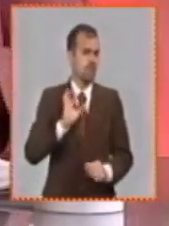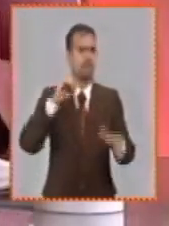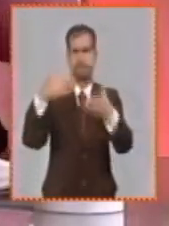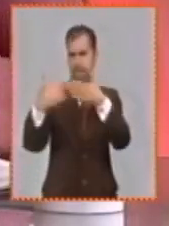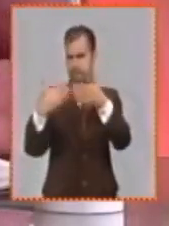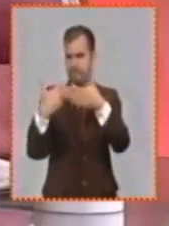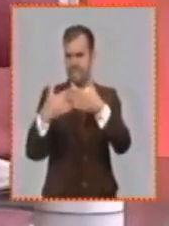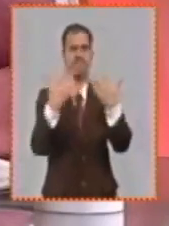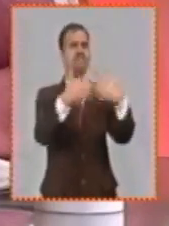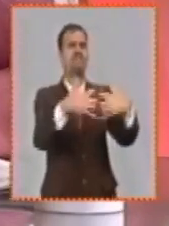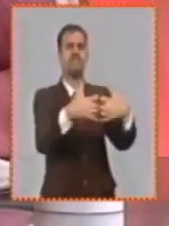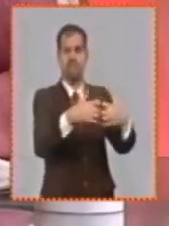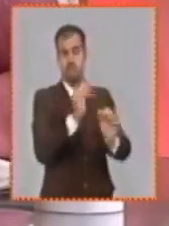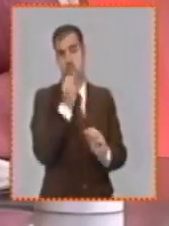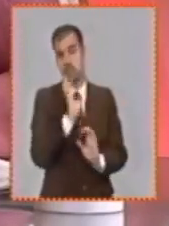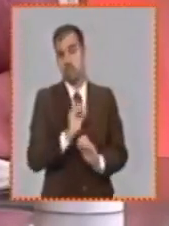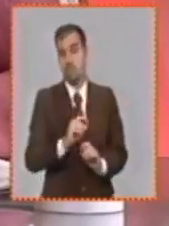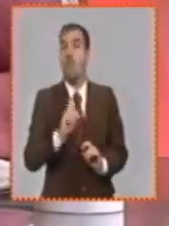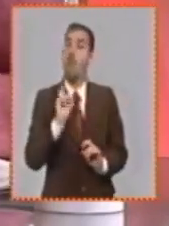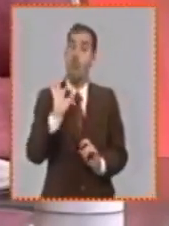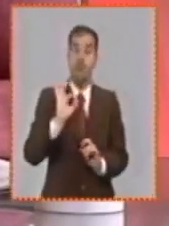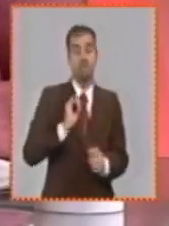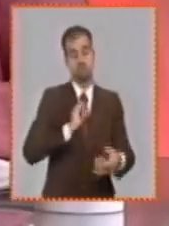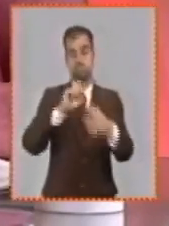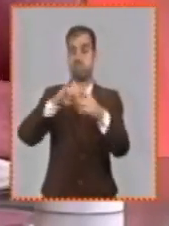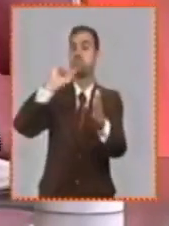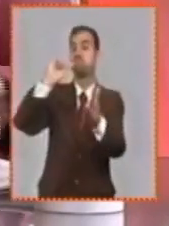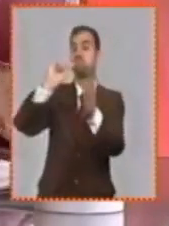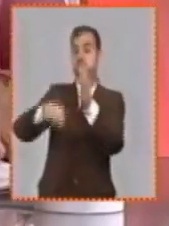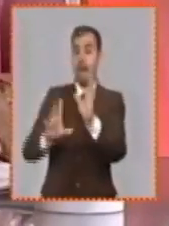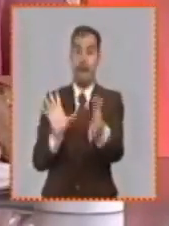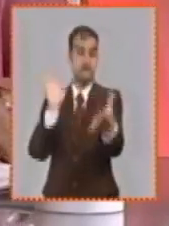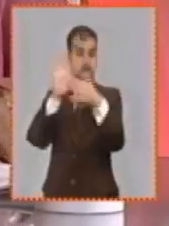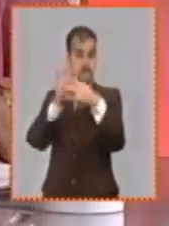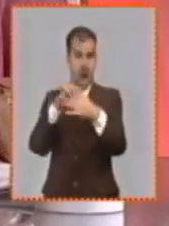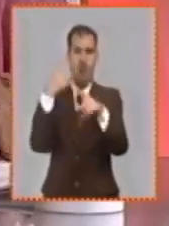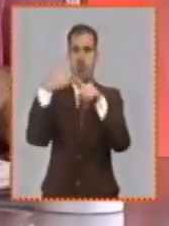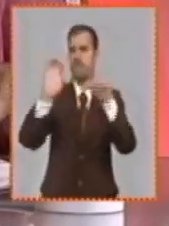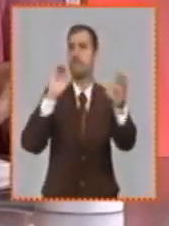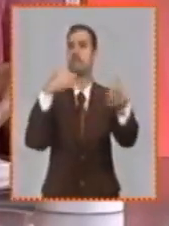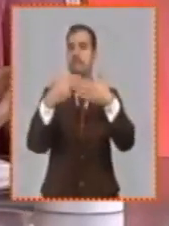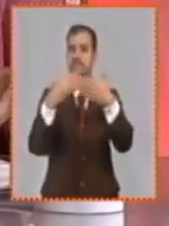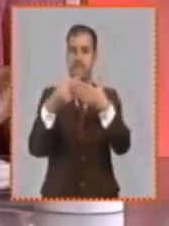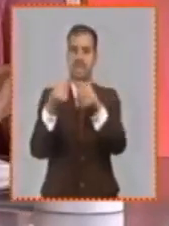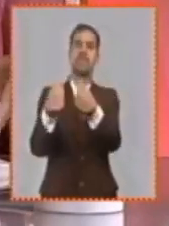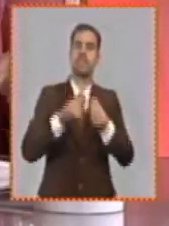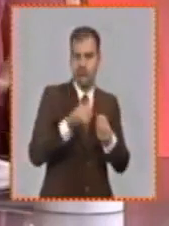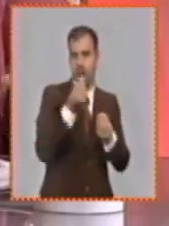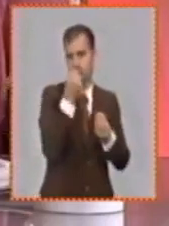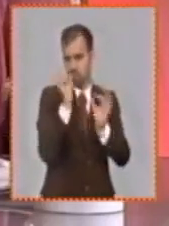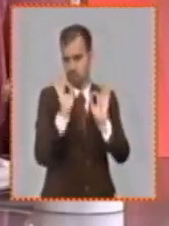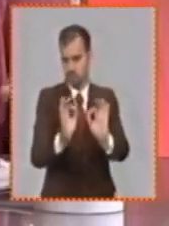dígase una fábrica o la contratación a una empresa de servicios que presta la alimentación tomando en cuenta